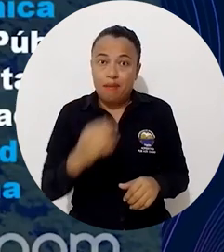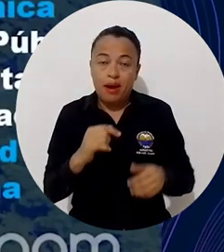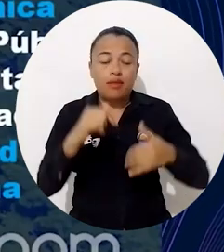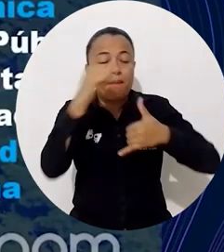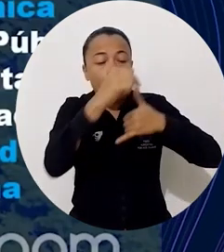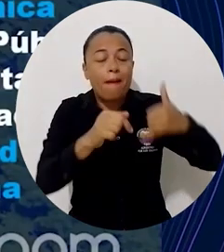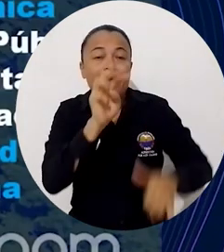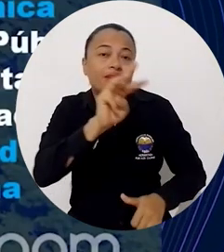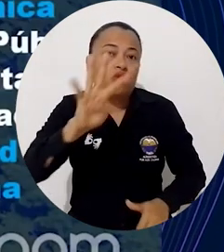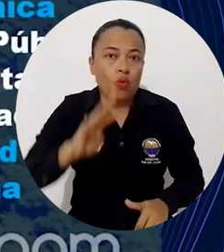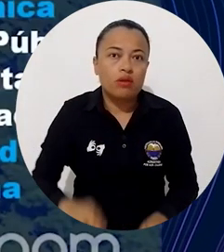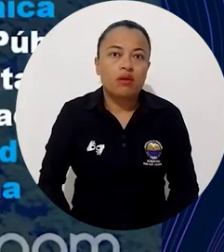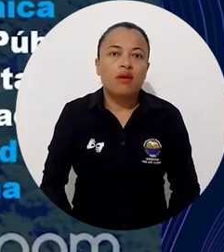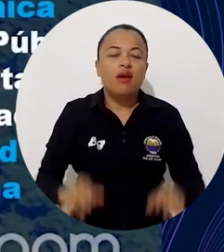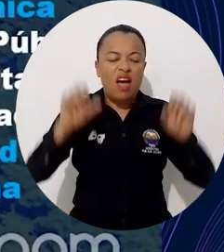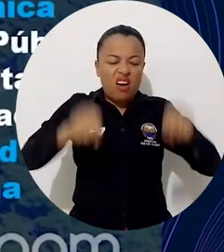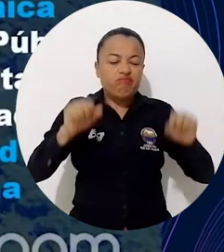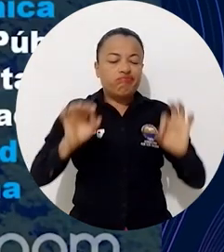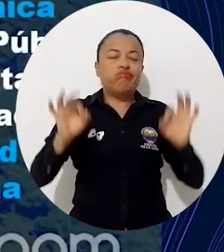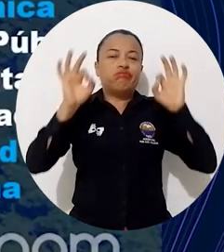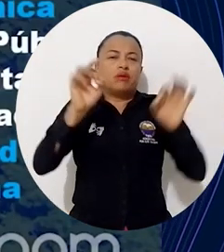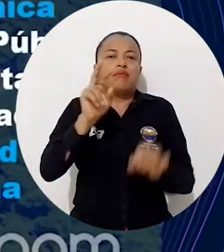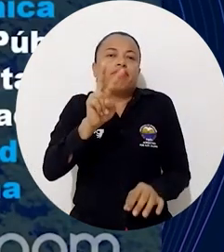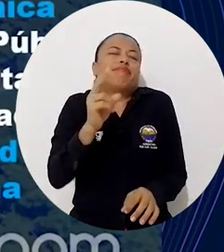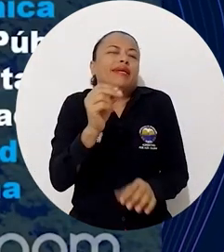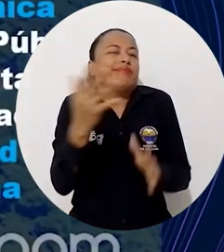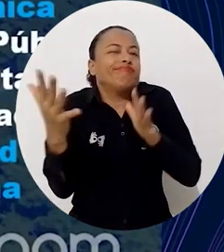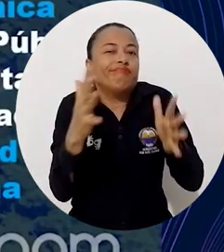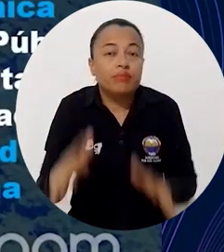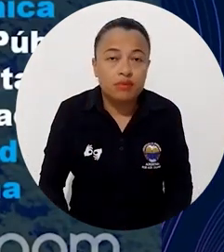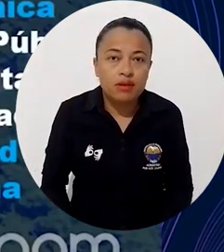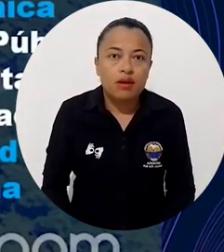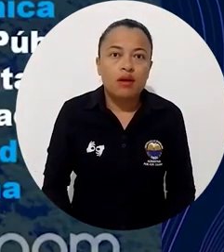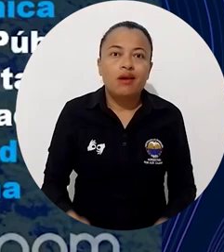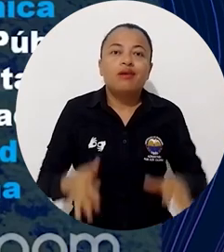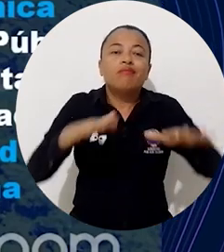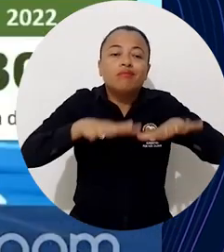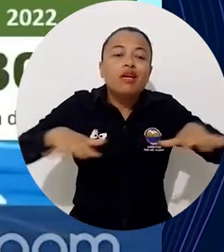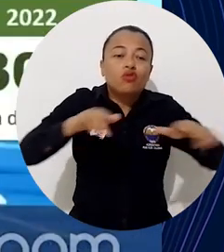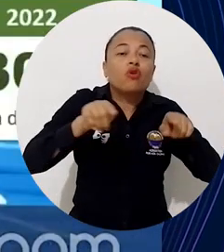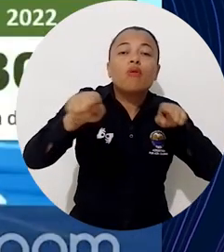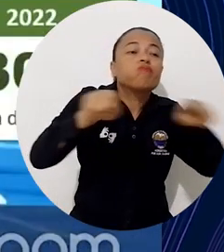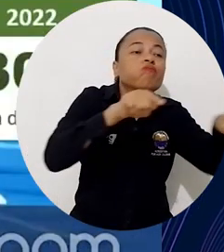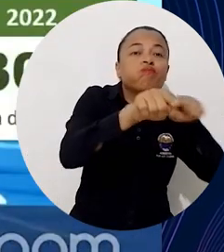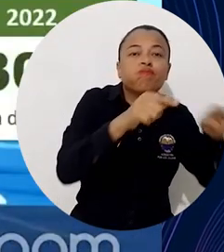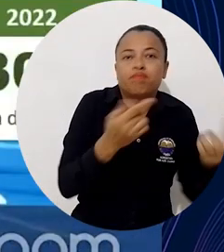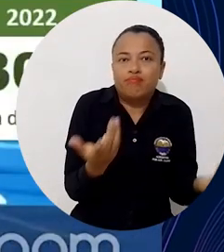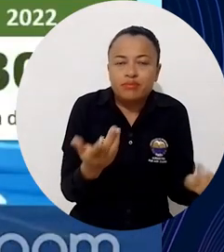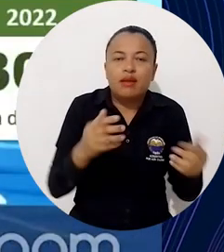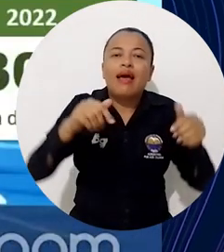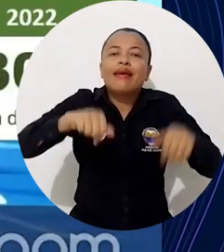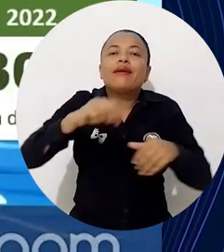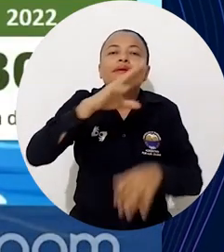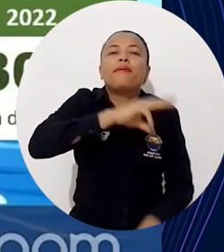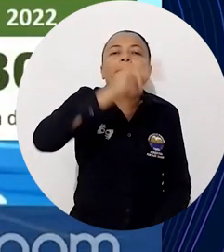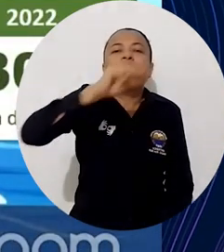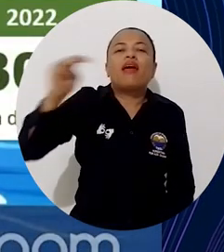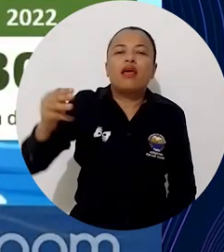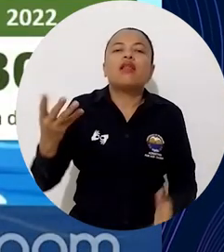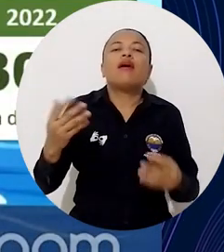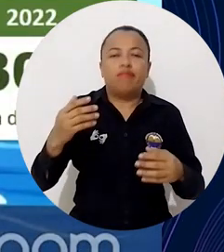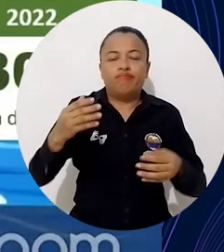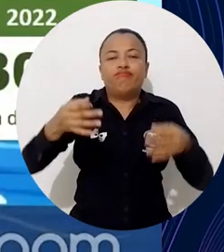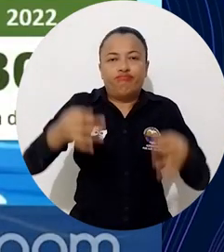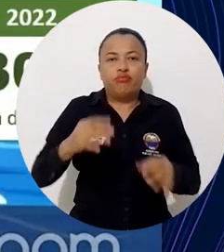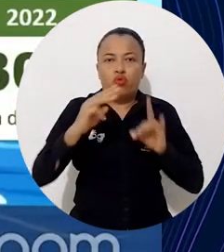Acreditadas por alta calidad, solo somos 20 y algo y muchas no están en los territorios. La nuestra está en el Magdalena y pues